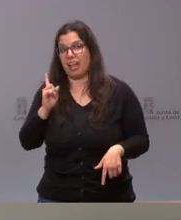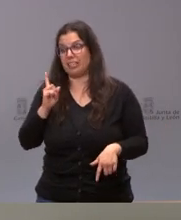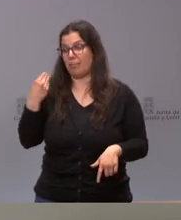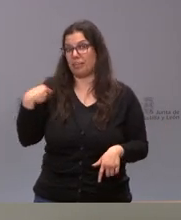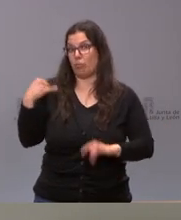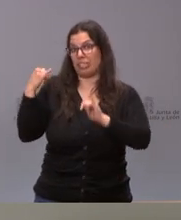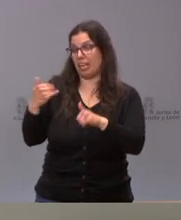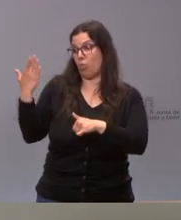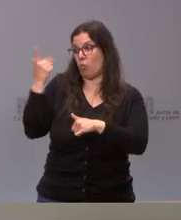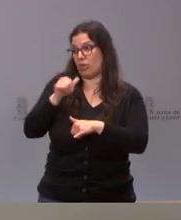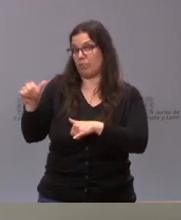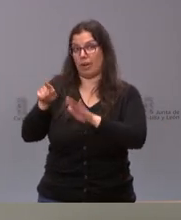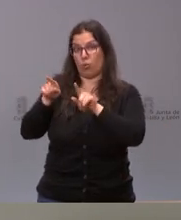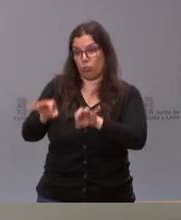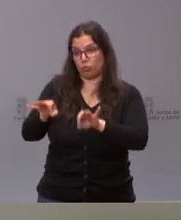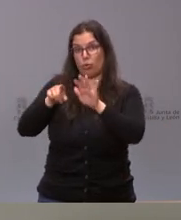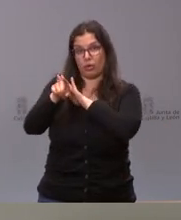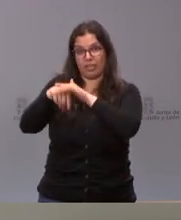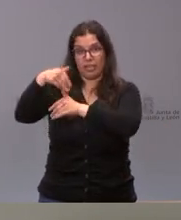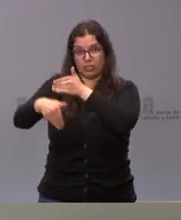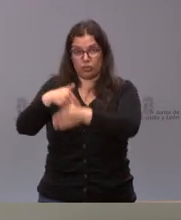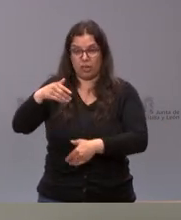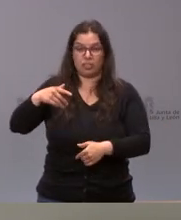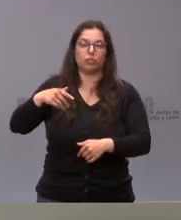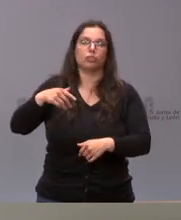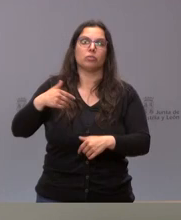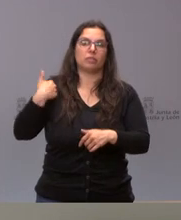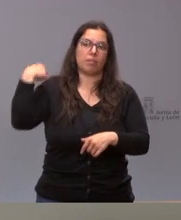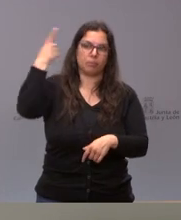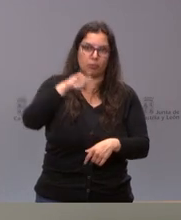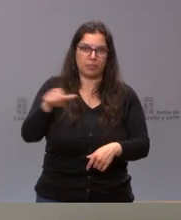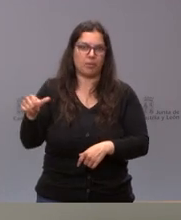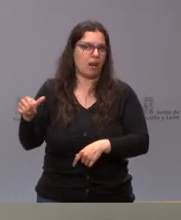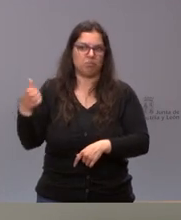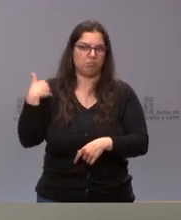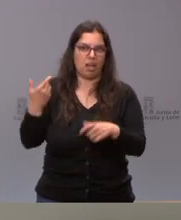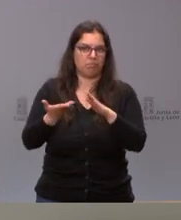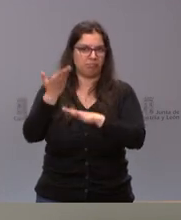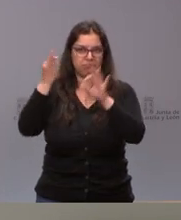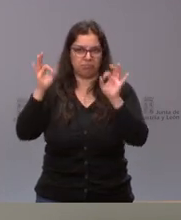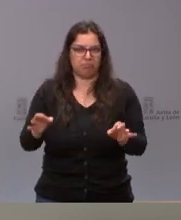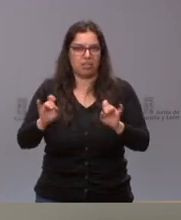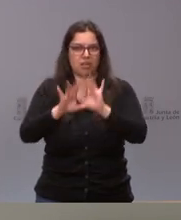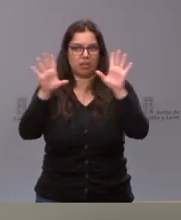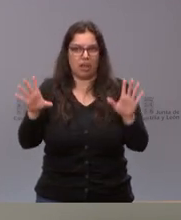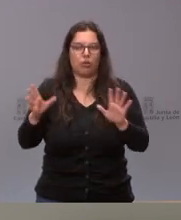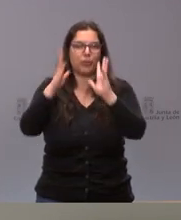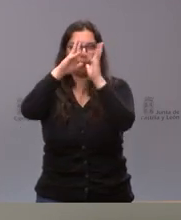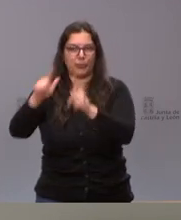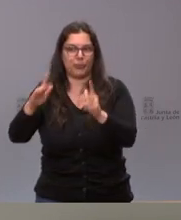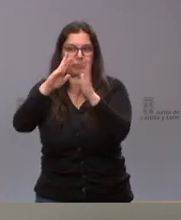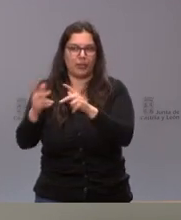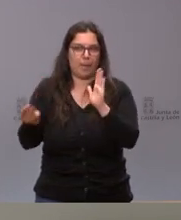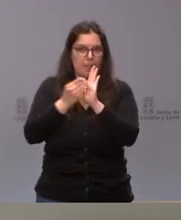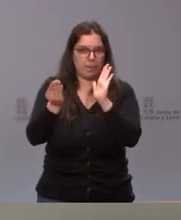última semana que están en este trámite, que se incorporarán a lo largo de la semana próxima y, en el cómputo, iremos también añadiendo los nuevos.